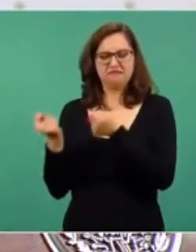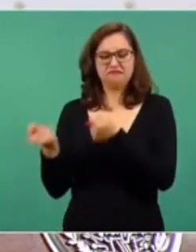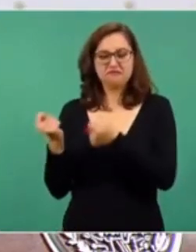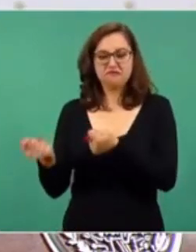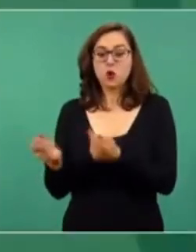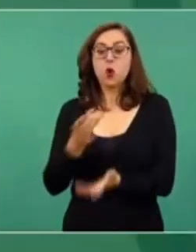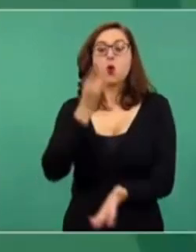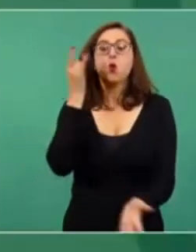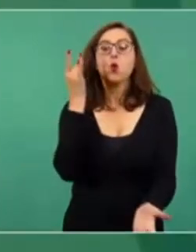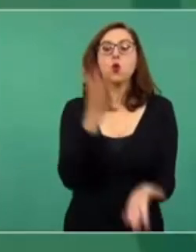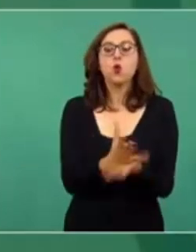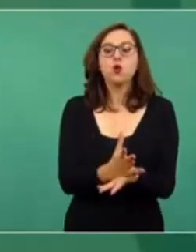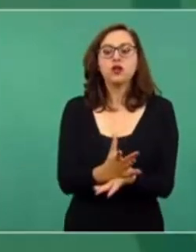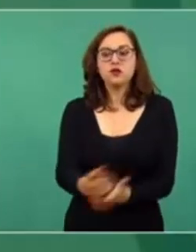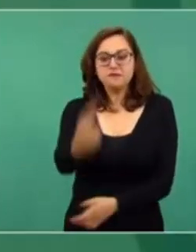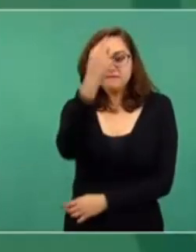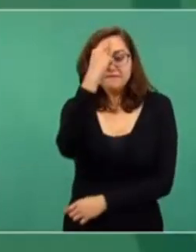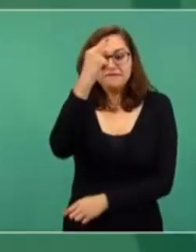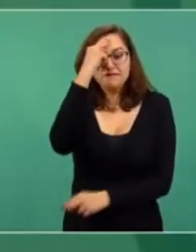es el lucro.